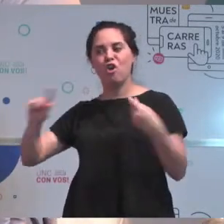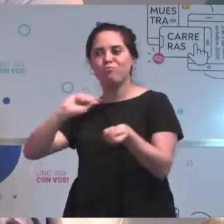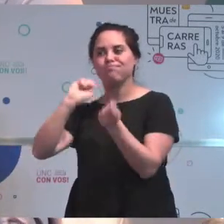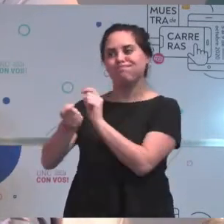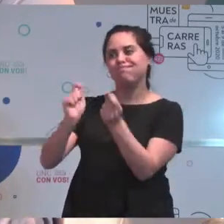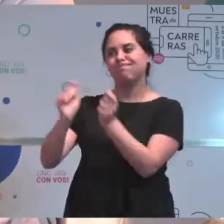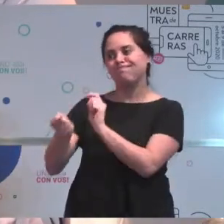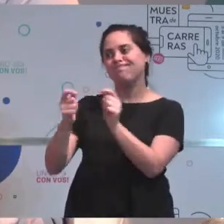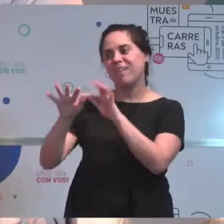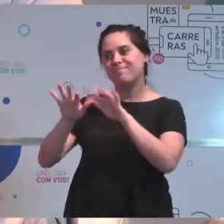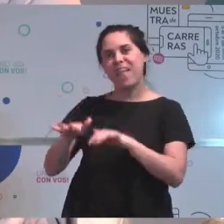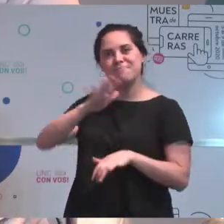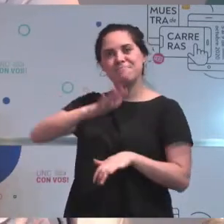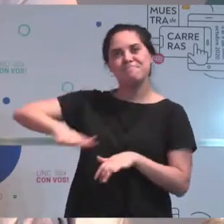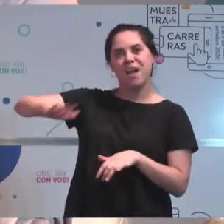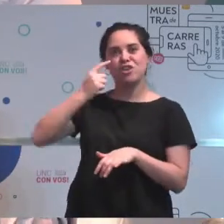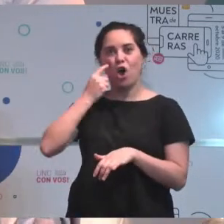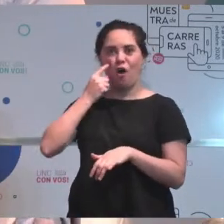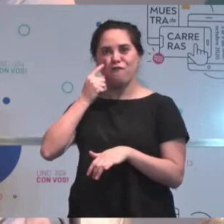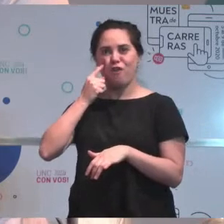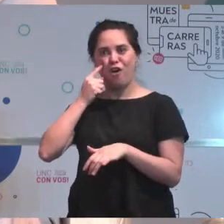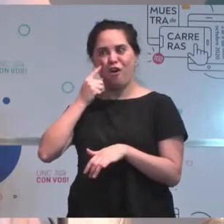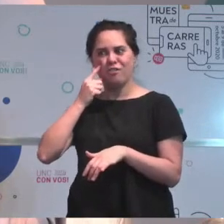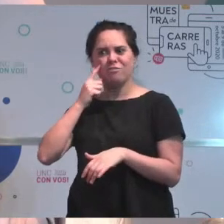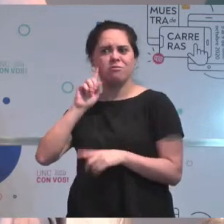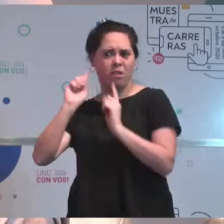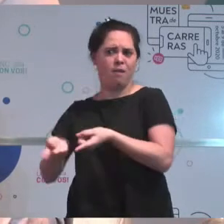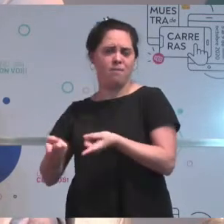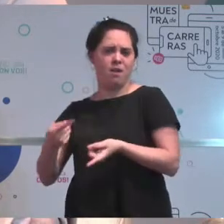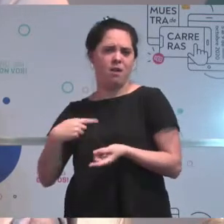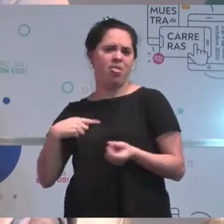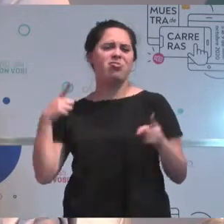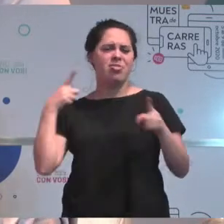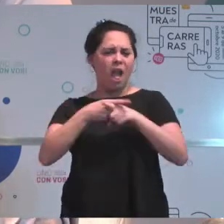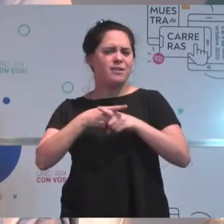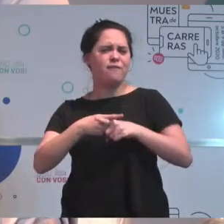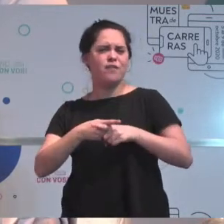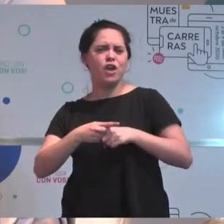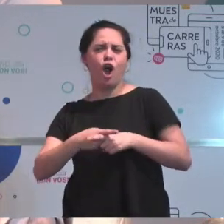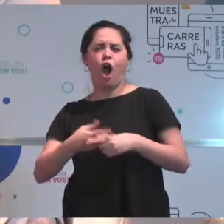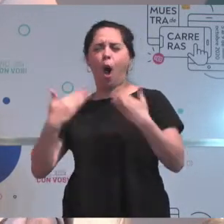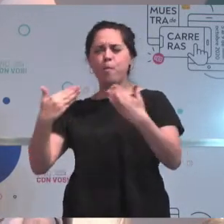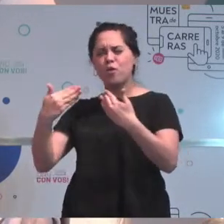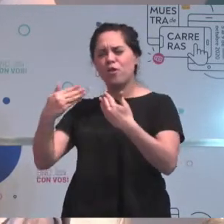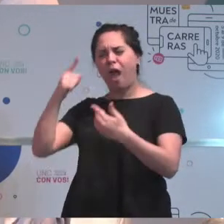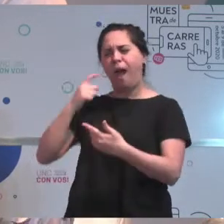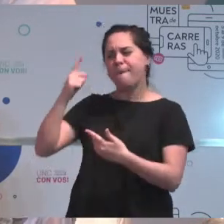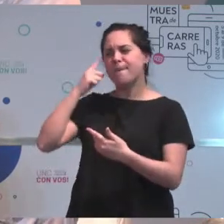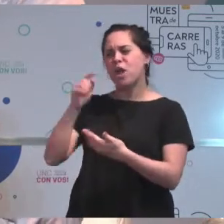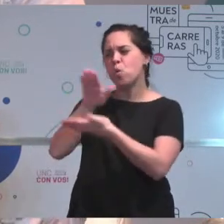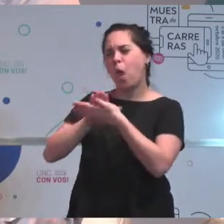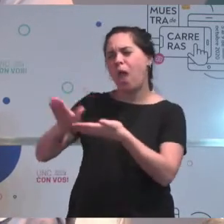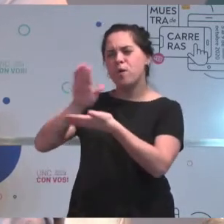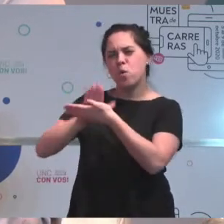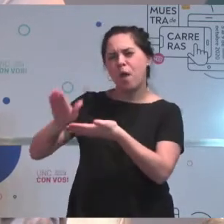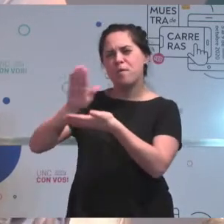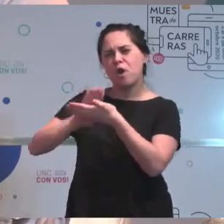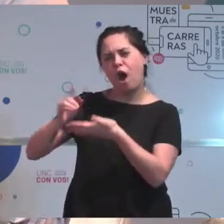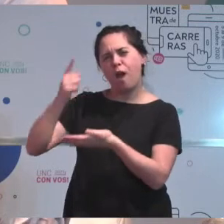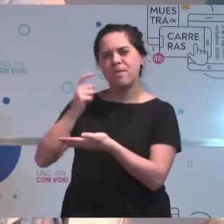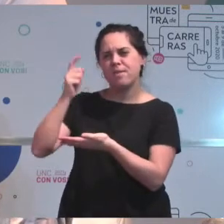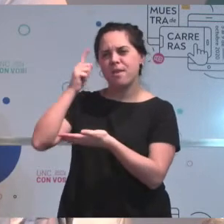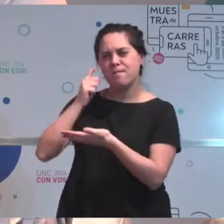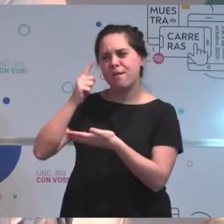espacio, en mi espacio de confort y para mí desafiante porque tengo la oportunidad de estar aprendiendo cosas nuevas continuamente. Entonces